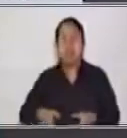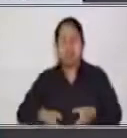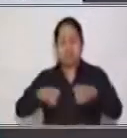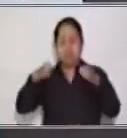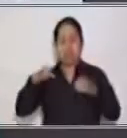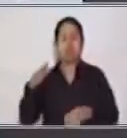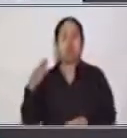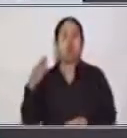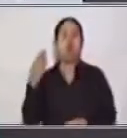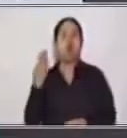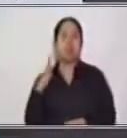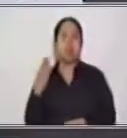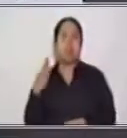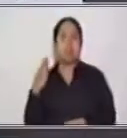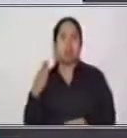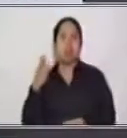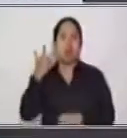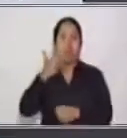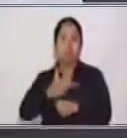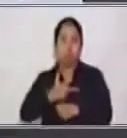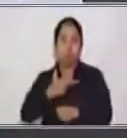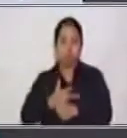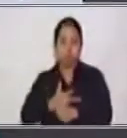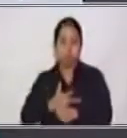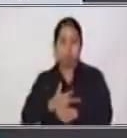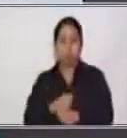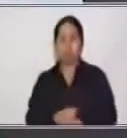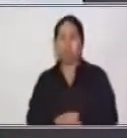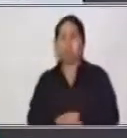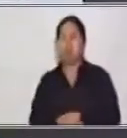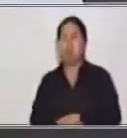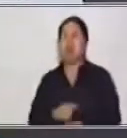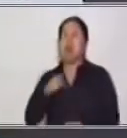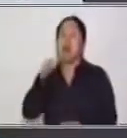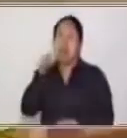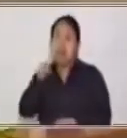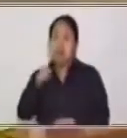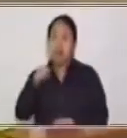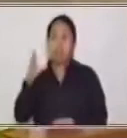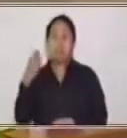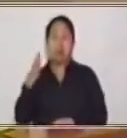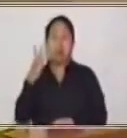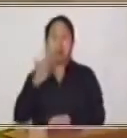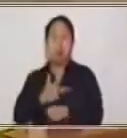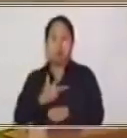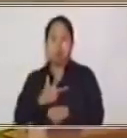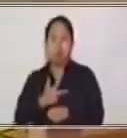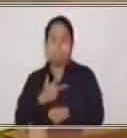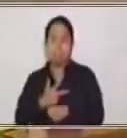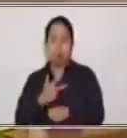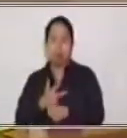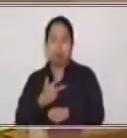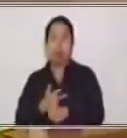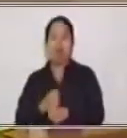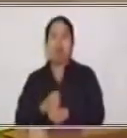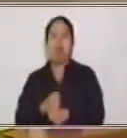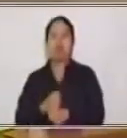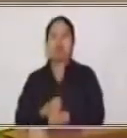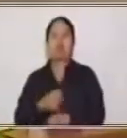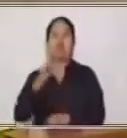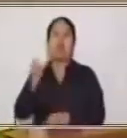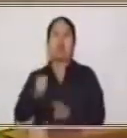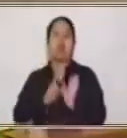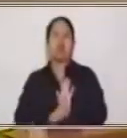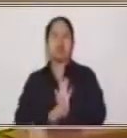que es el banco que rige entonces el sistema monetario de nuestro país. Muy bien,